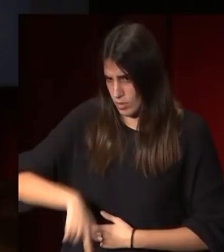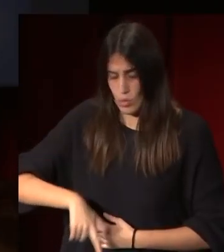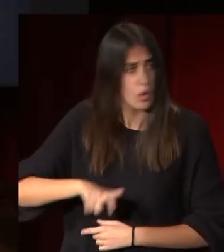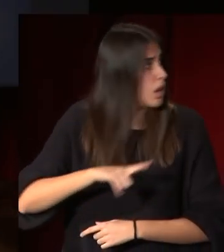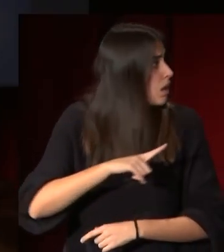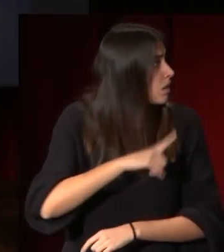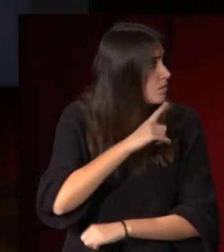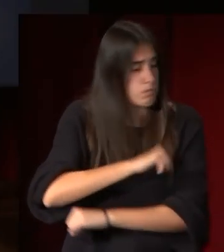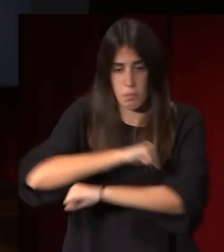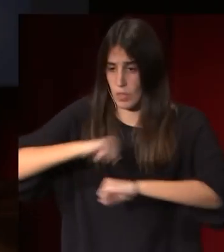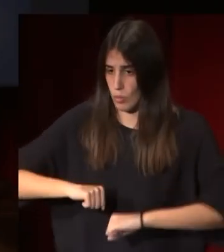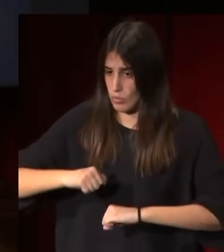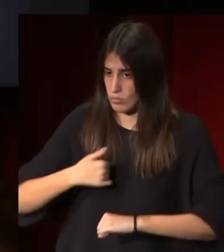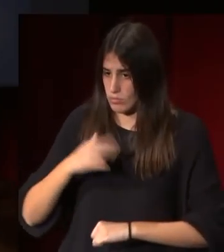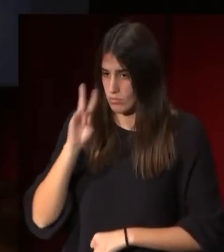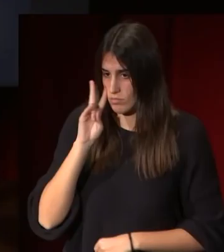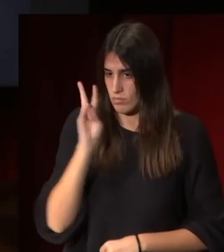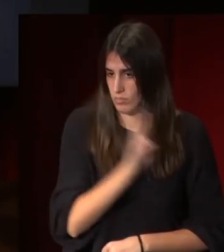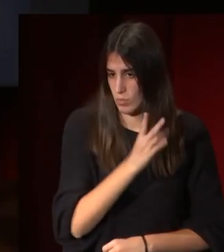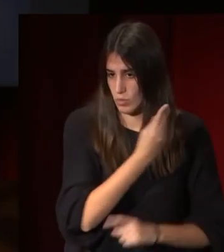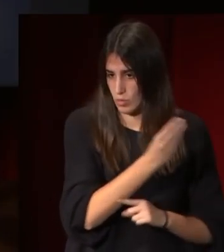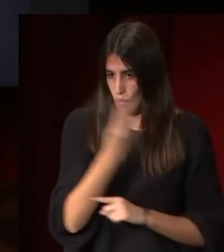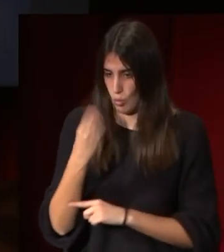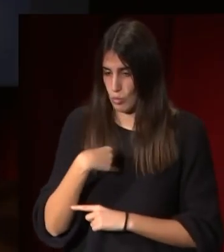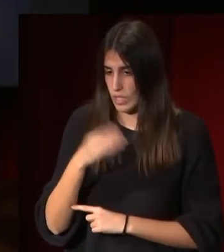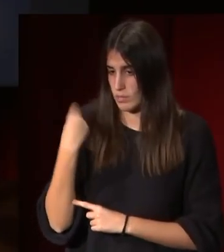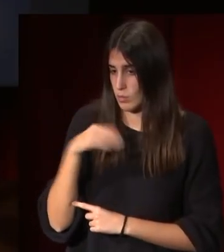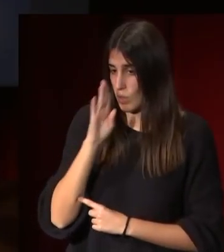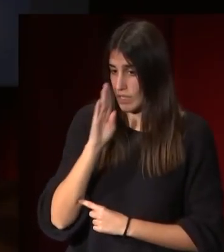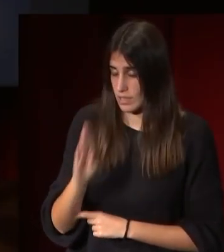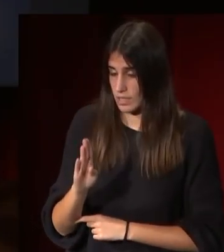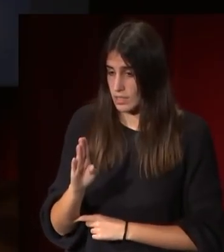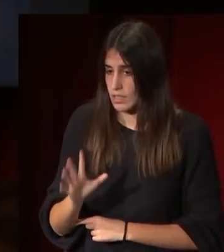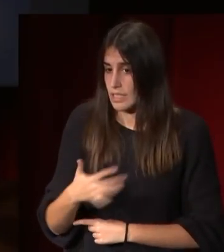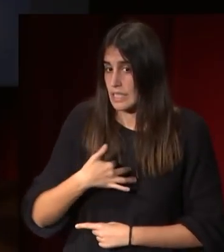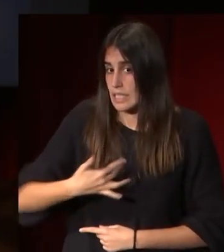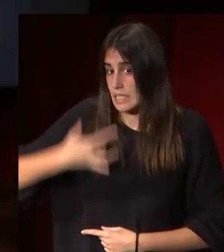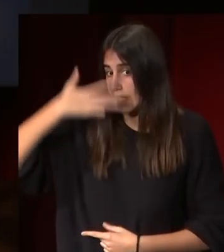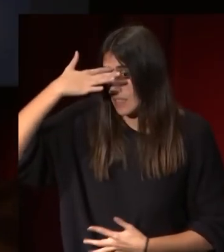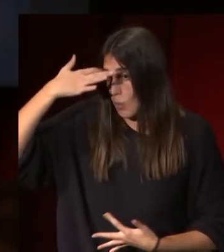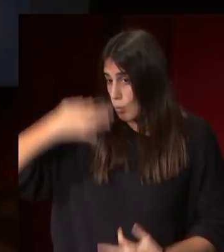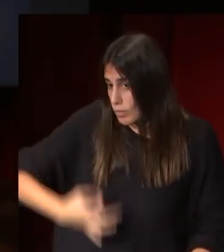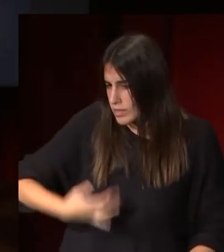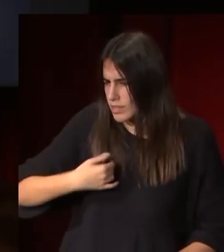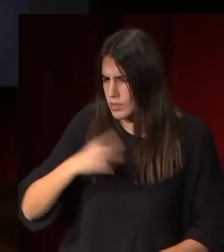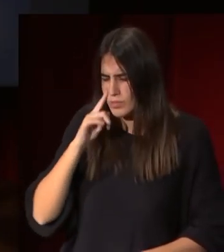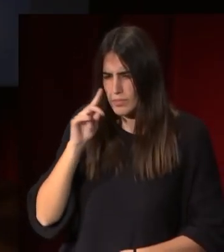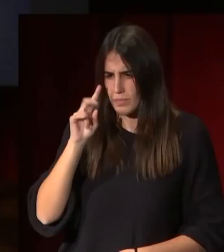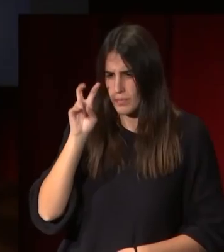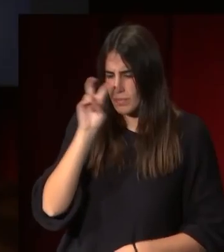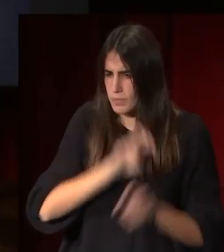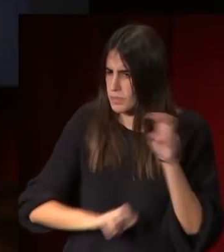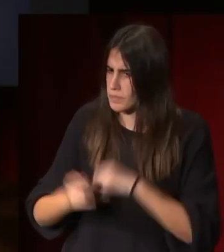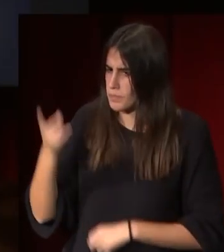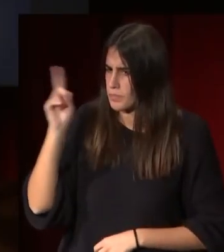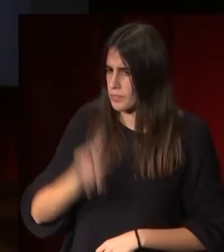de gran profundidad como vemos en las esculturas clásicas y seguramente estaba mirando también a